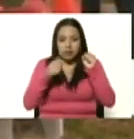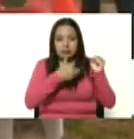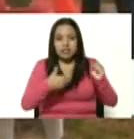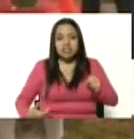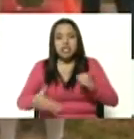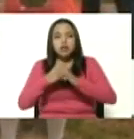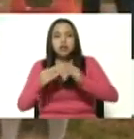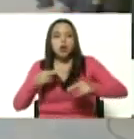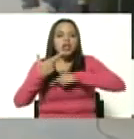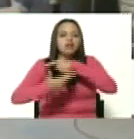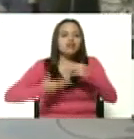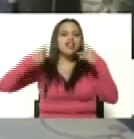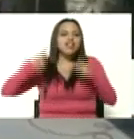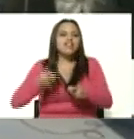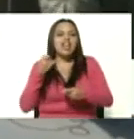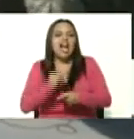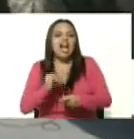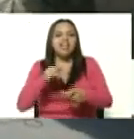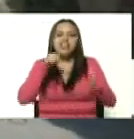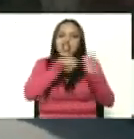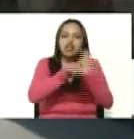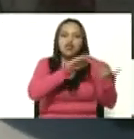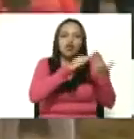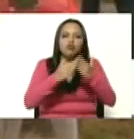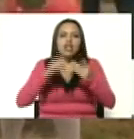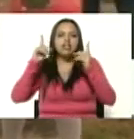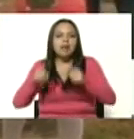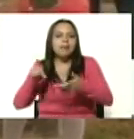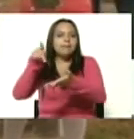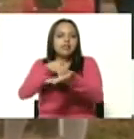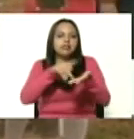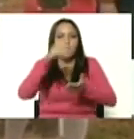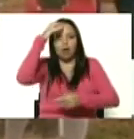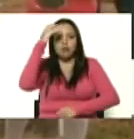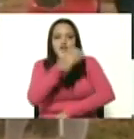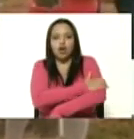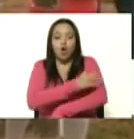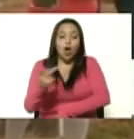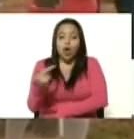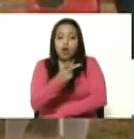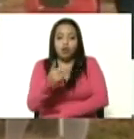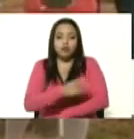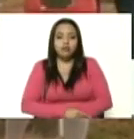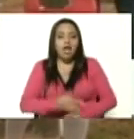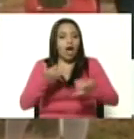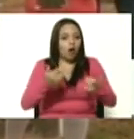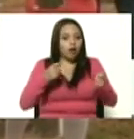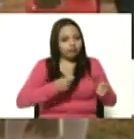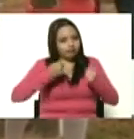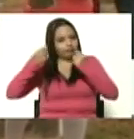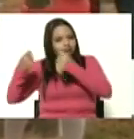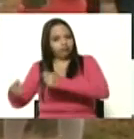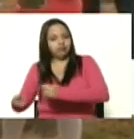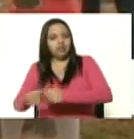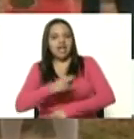revolucionario tiene que ser comunero y miliciano las dos cosas a la vez ahora le doy el pase al jefe de la milicia del estado